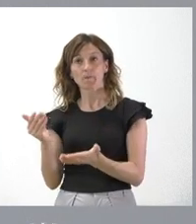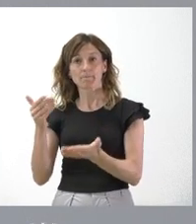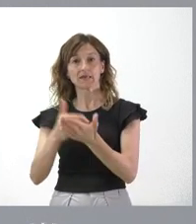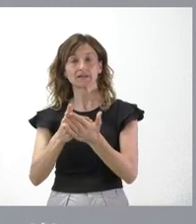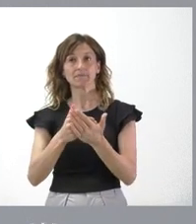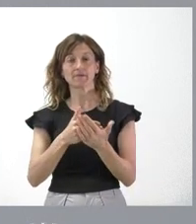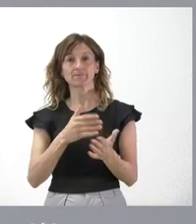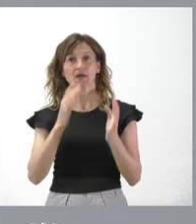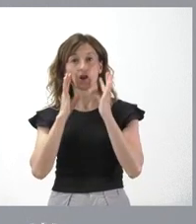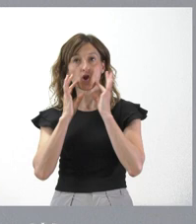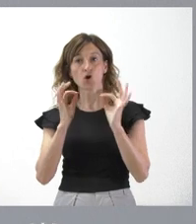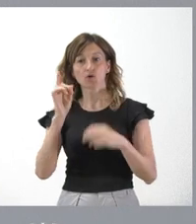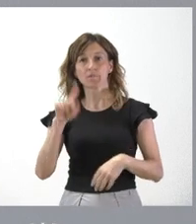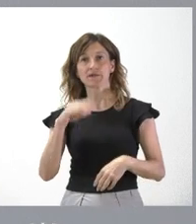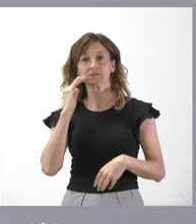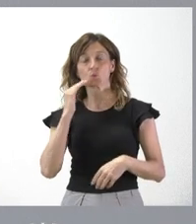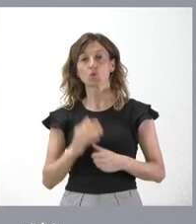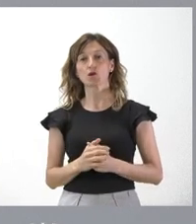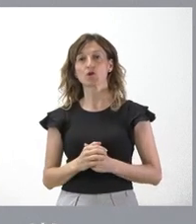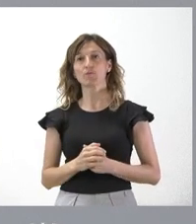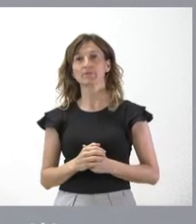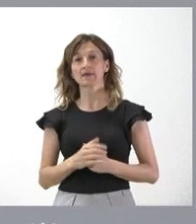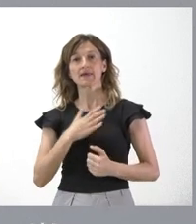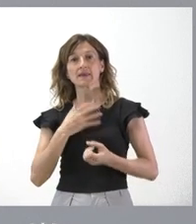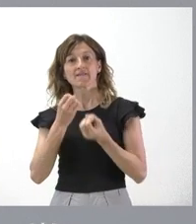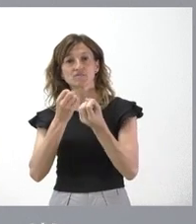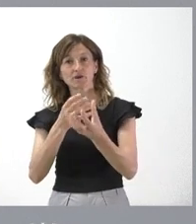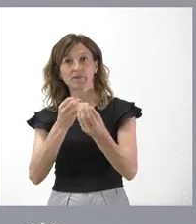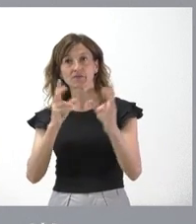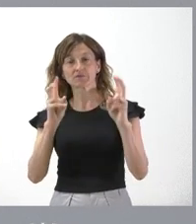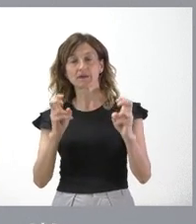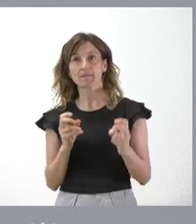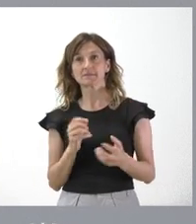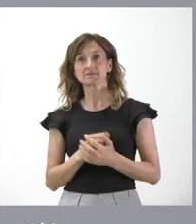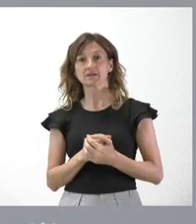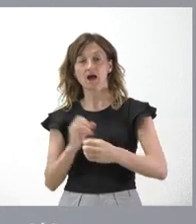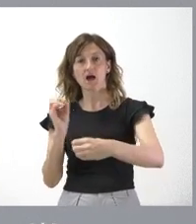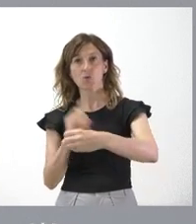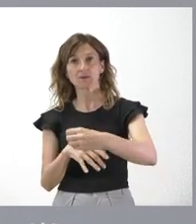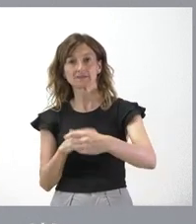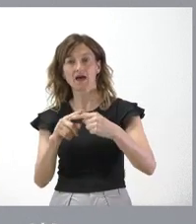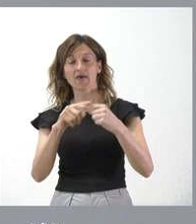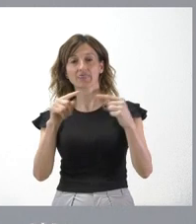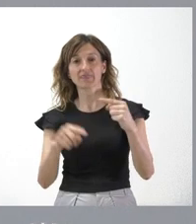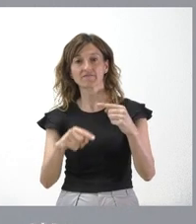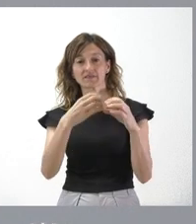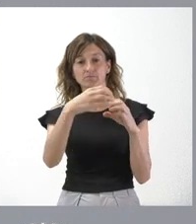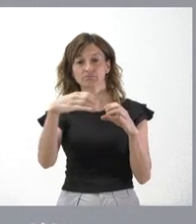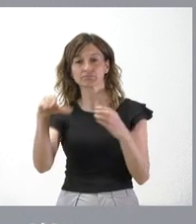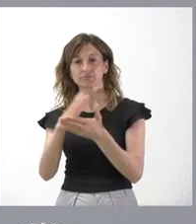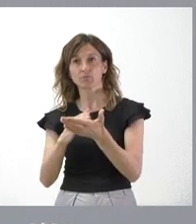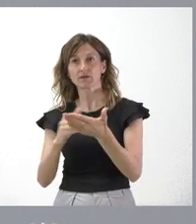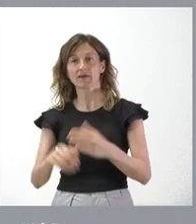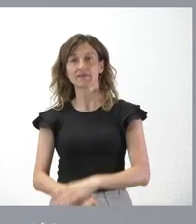que es lógico, en el mes de julio la información sobre las entregas a cuenta y sobre el déficit y su distribución entre las comunidades